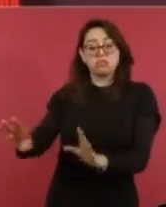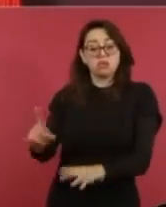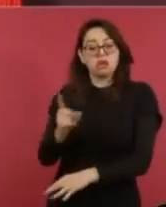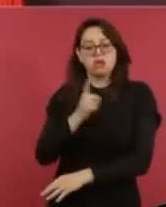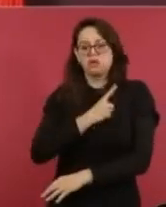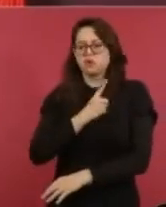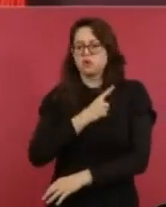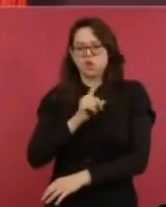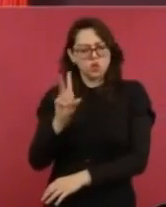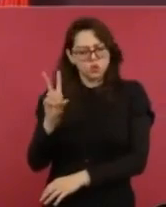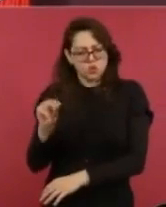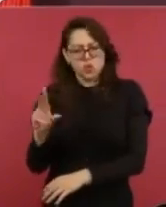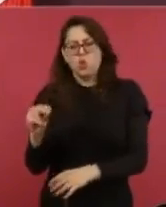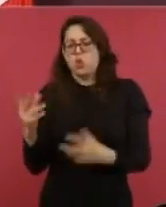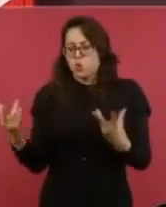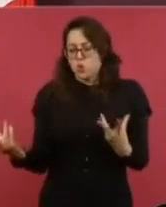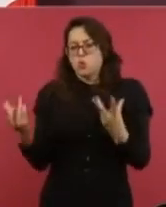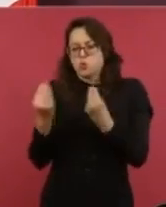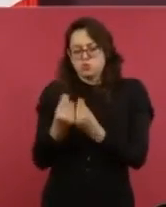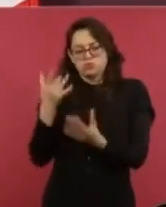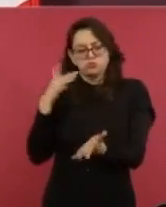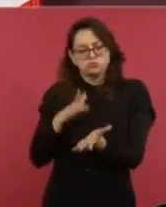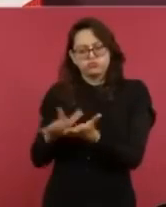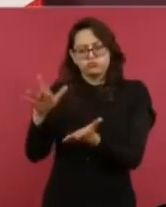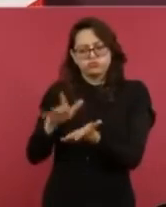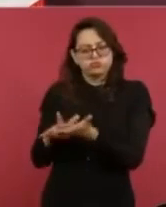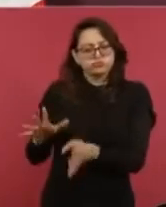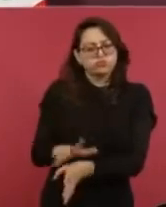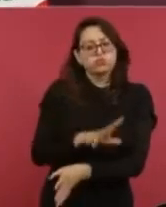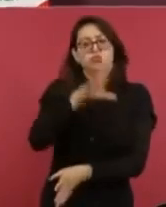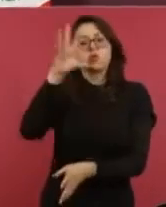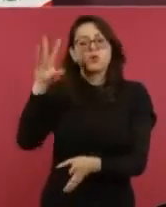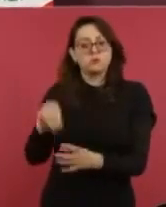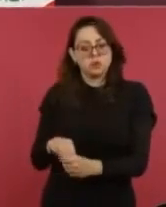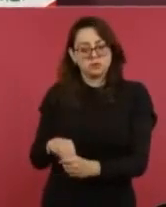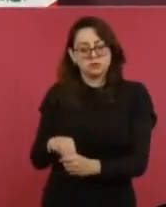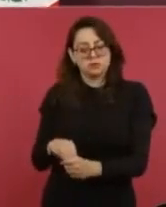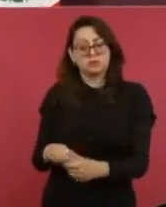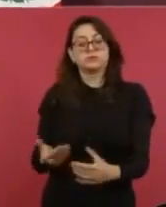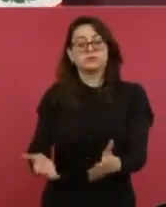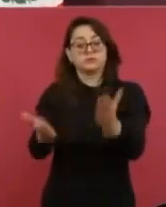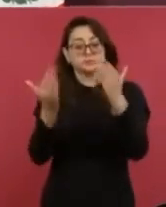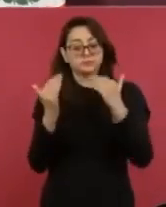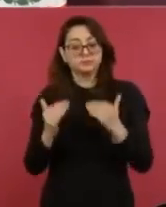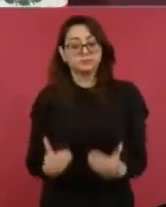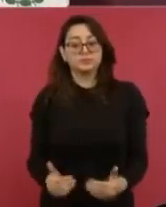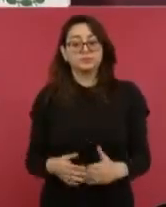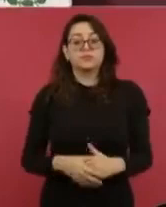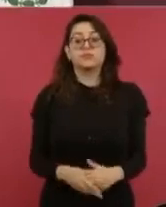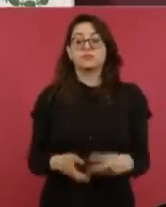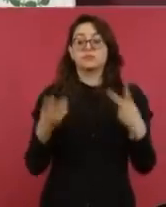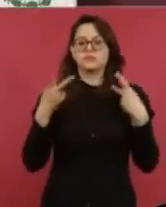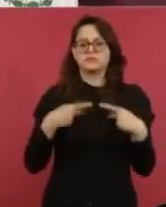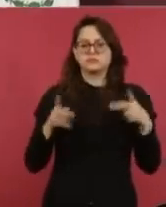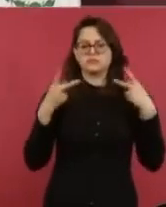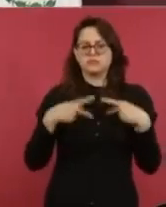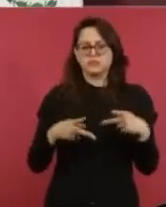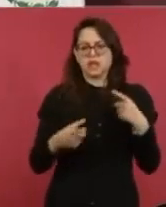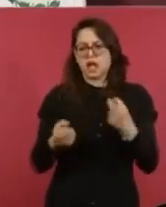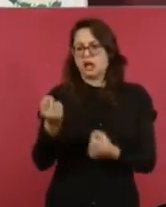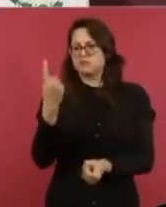y que vamos a estarles apoyando en todo momento. Con referencia a las personas que aún no han sido